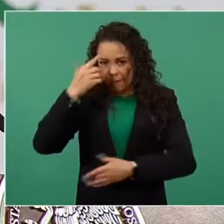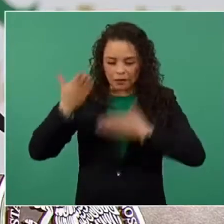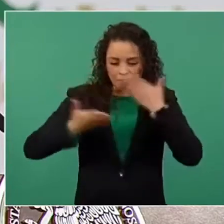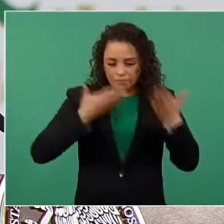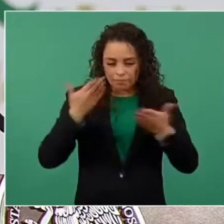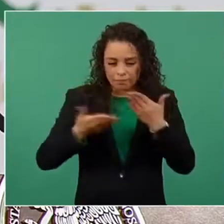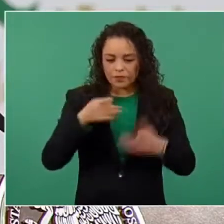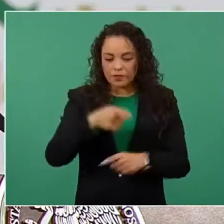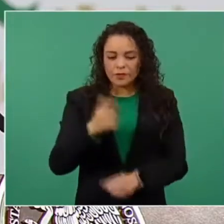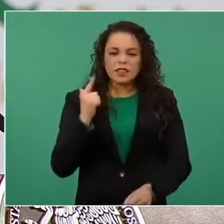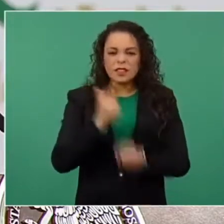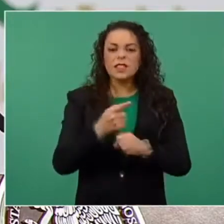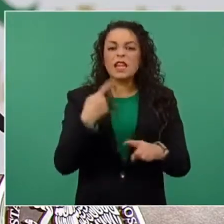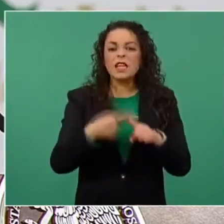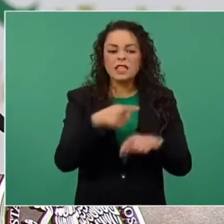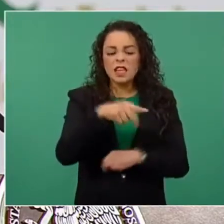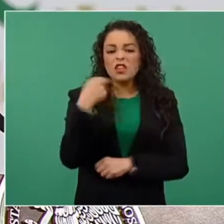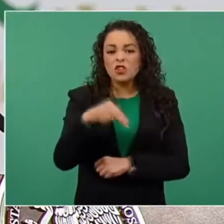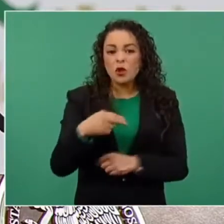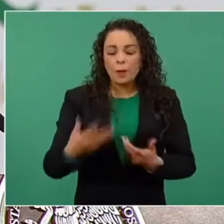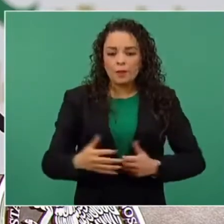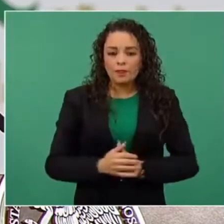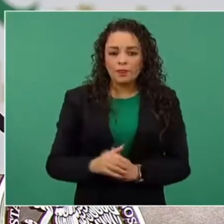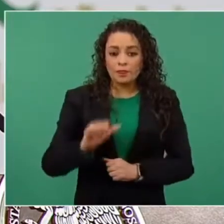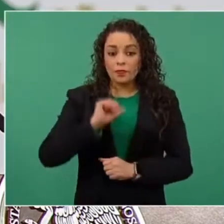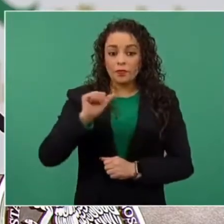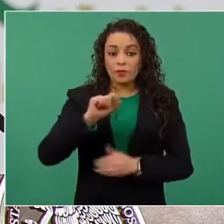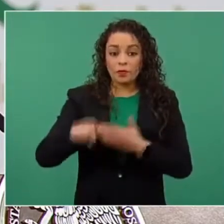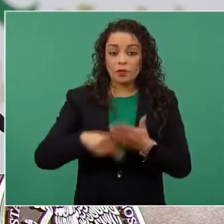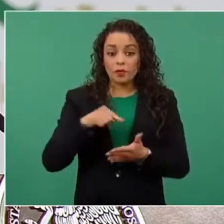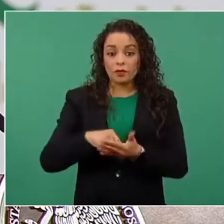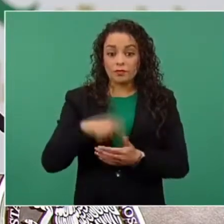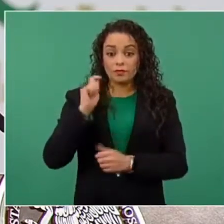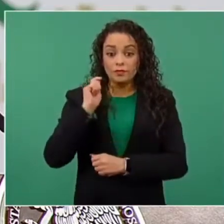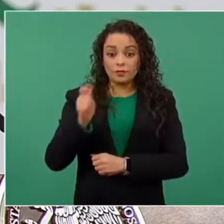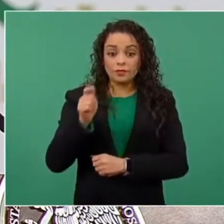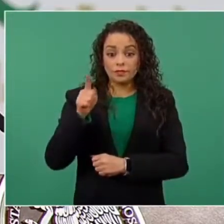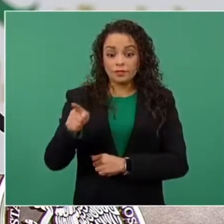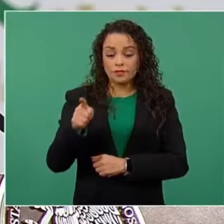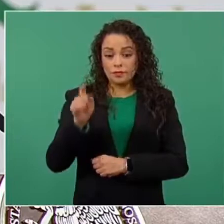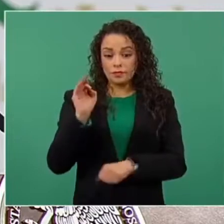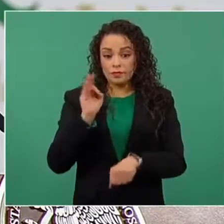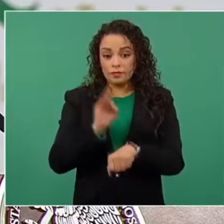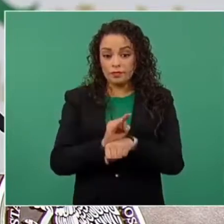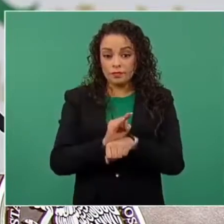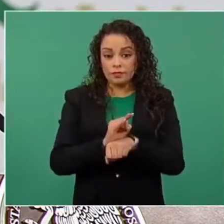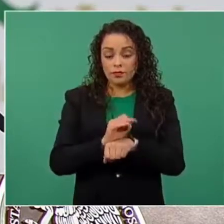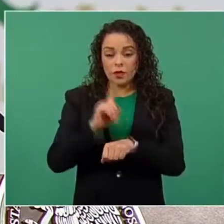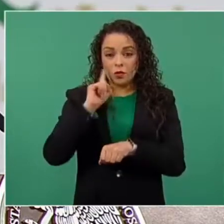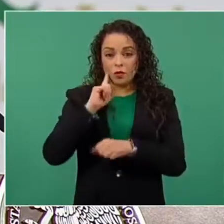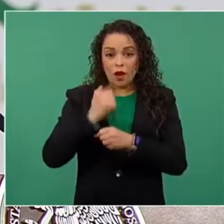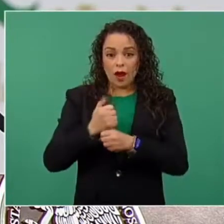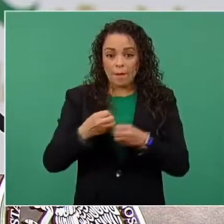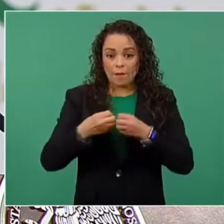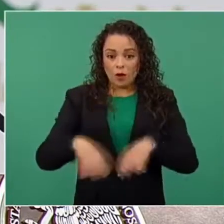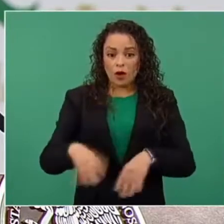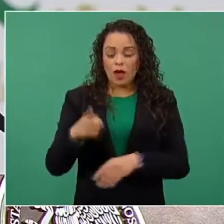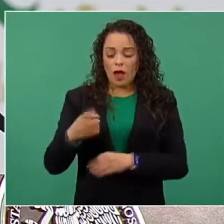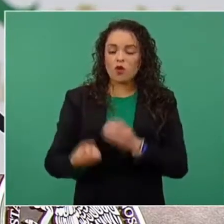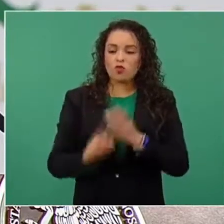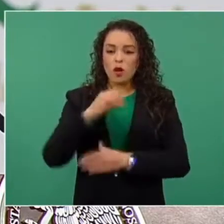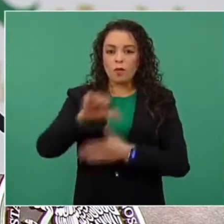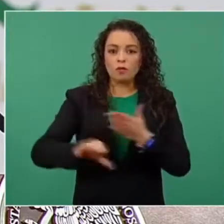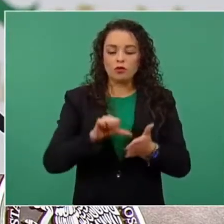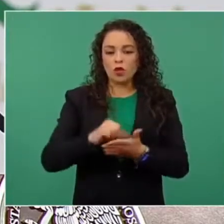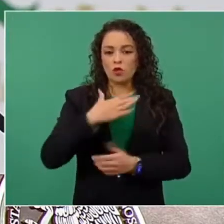infraestructura para atender a mujeres víctimas de violencia es la siguiente lámina, con la construcción de los nuevos centros de justicia para las